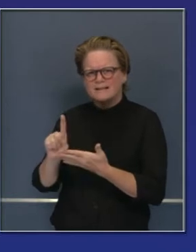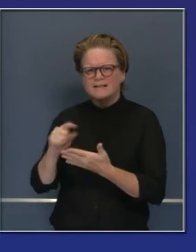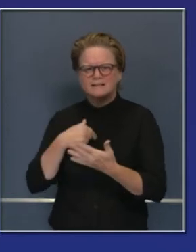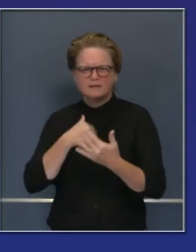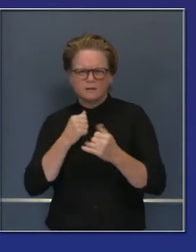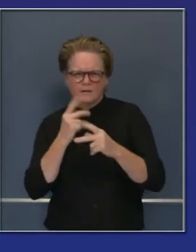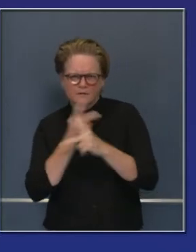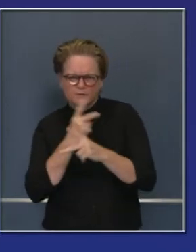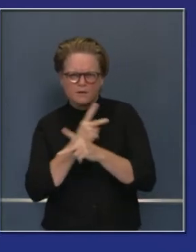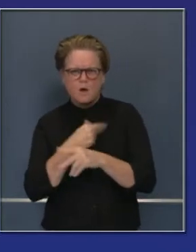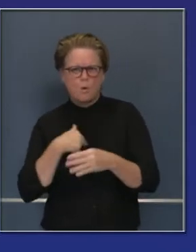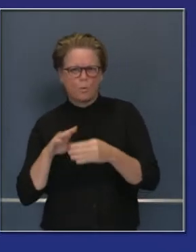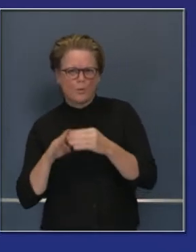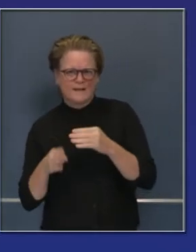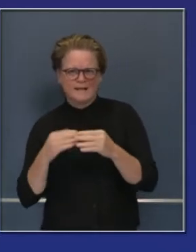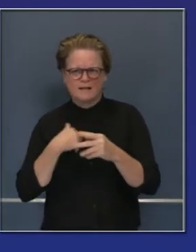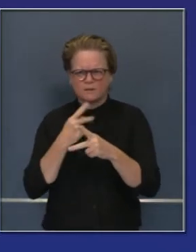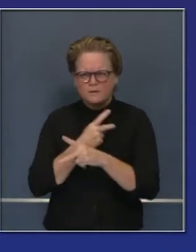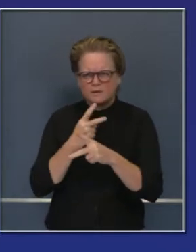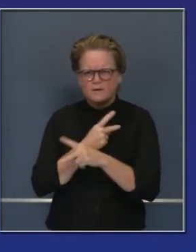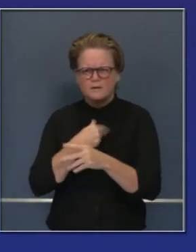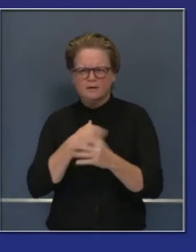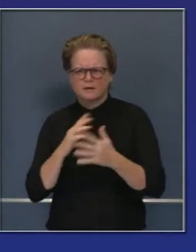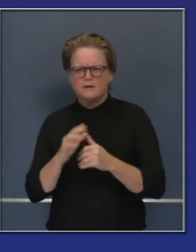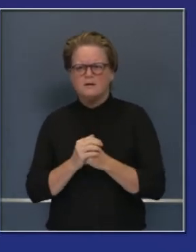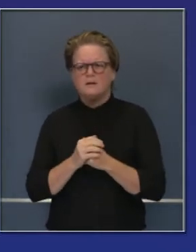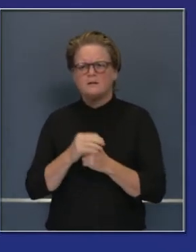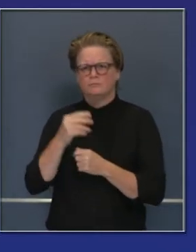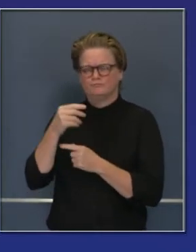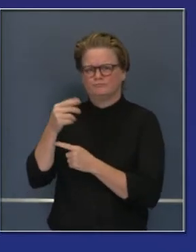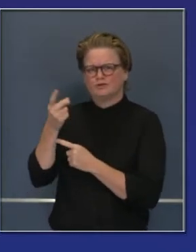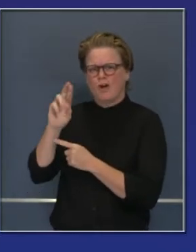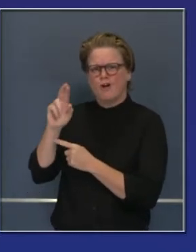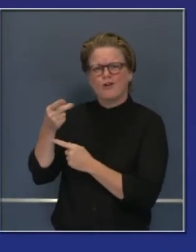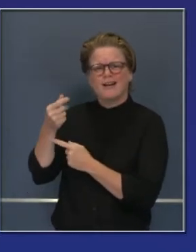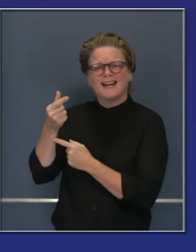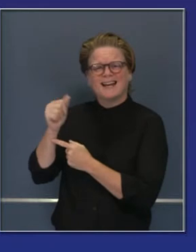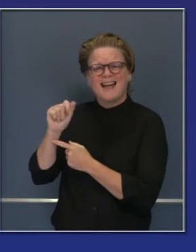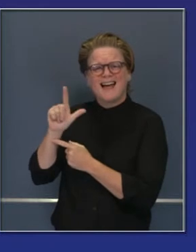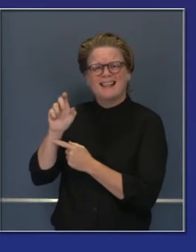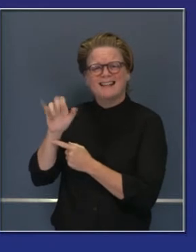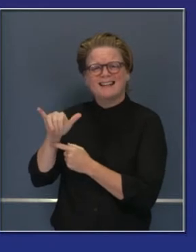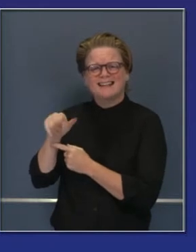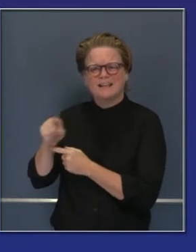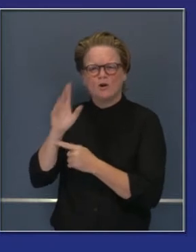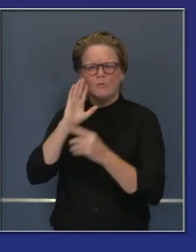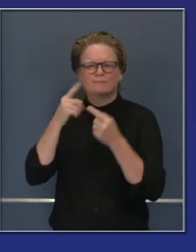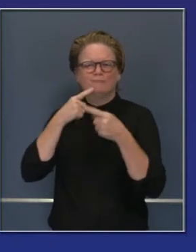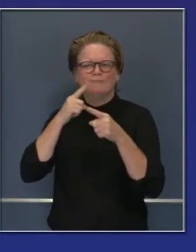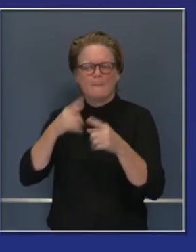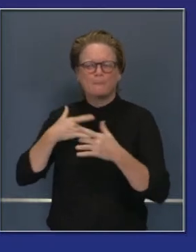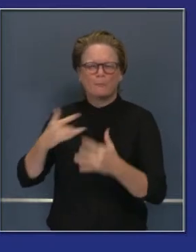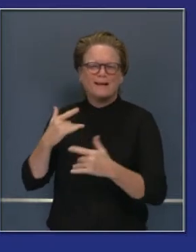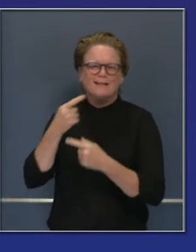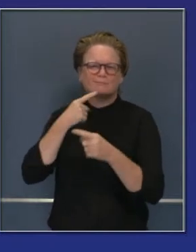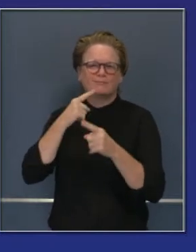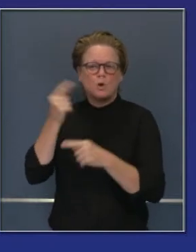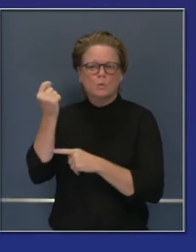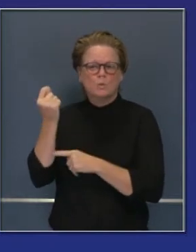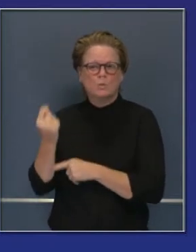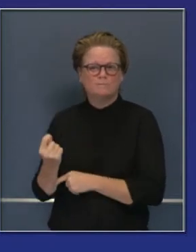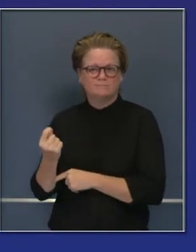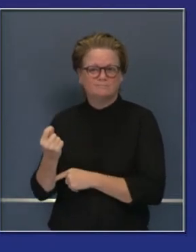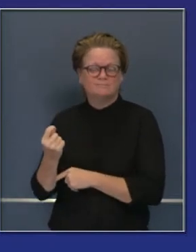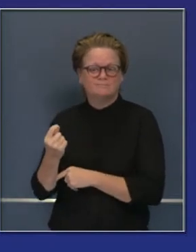que, tradicionalmente, en las últimas 11 semanas, el Dr. Galli nos trae informes los martes con sus